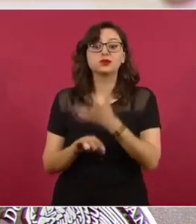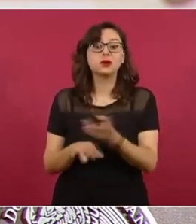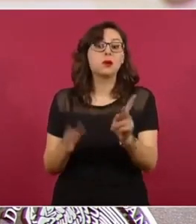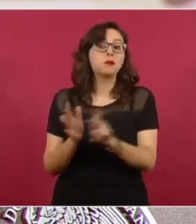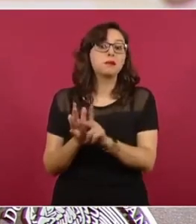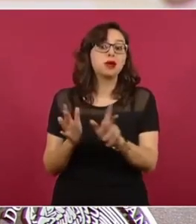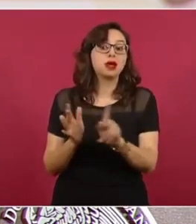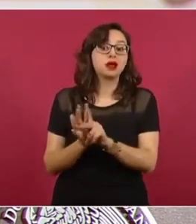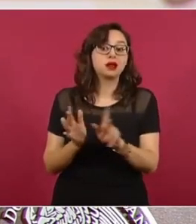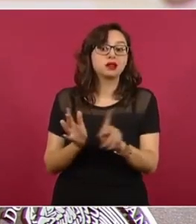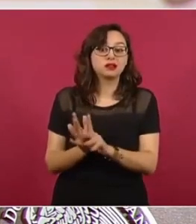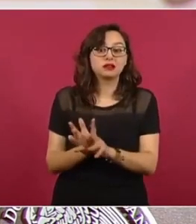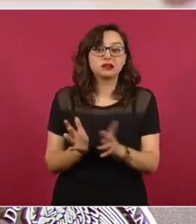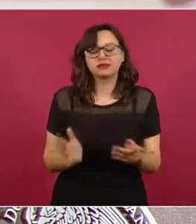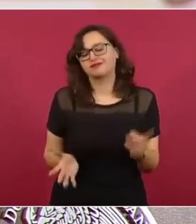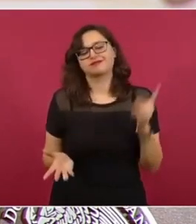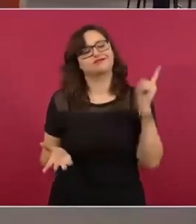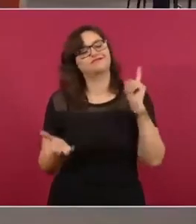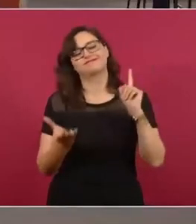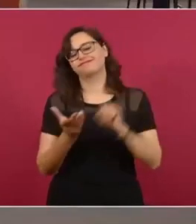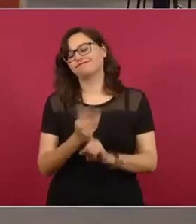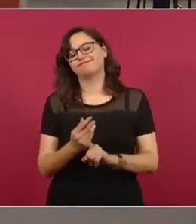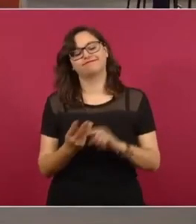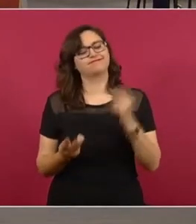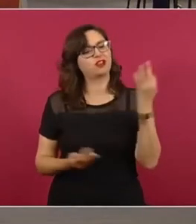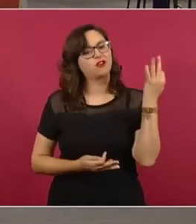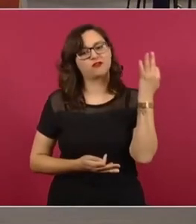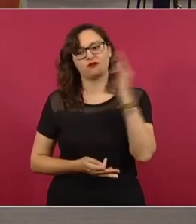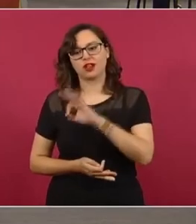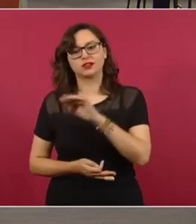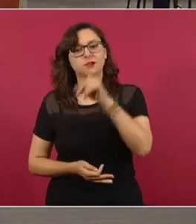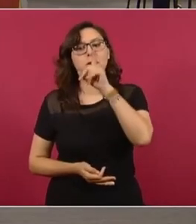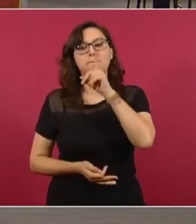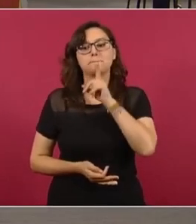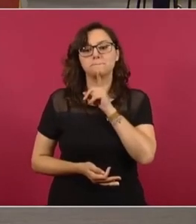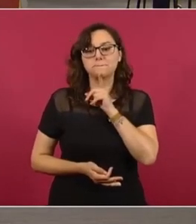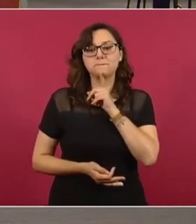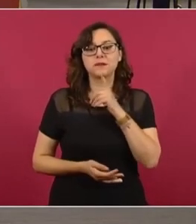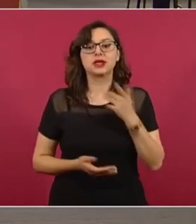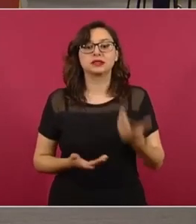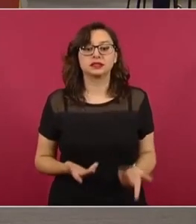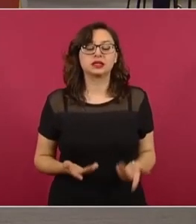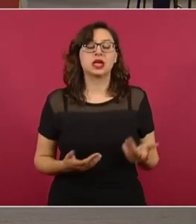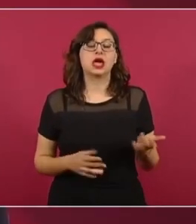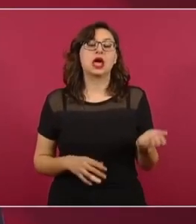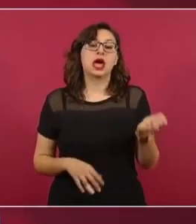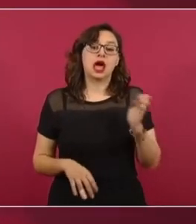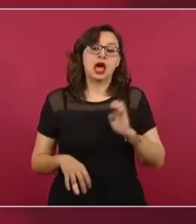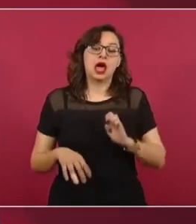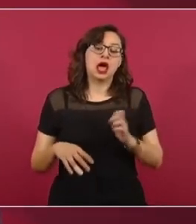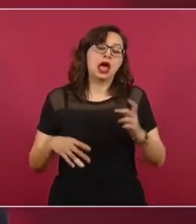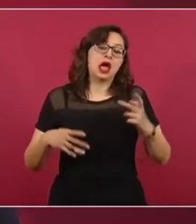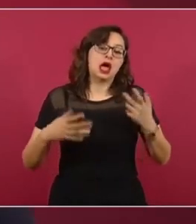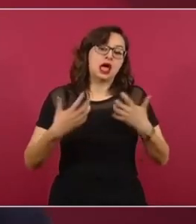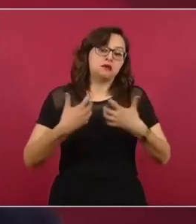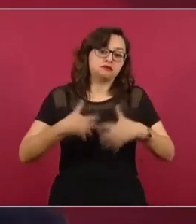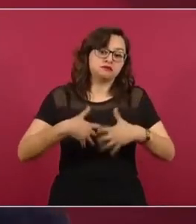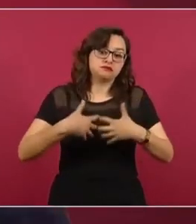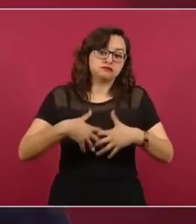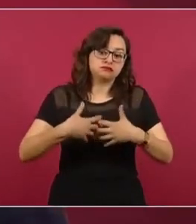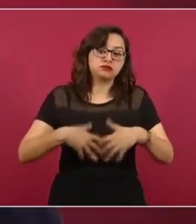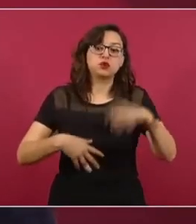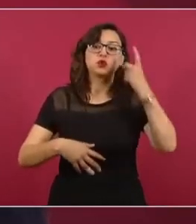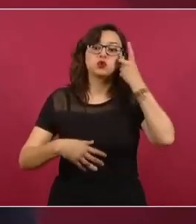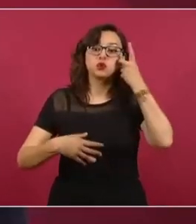que acusa falsamente al gobierno de México de criminalizar a empresarios del sector eléctrico y a opositores a su